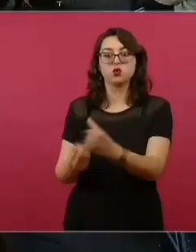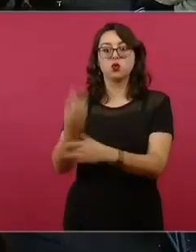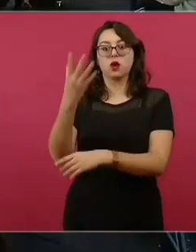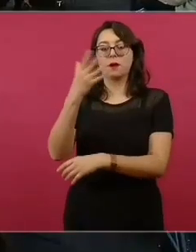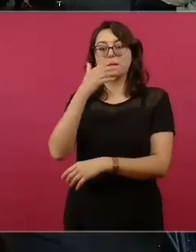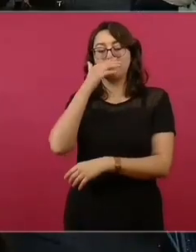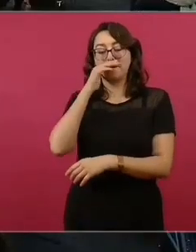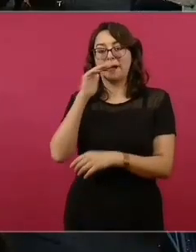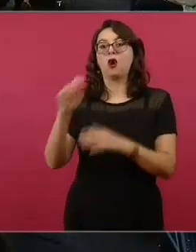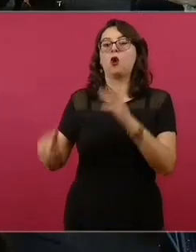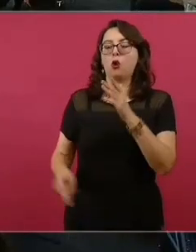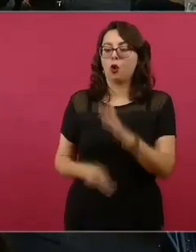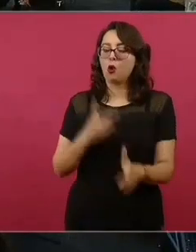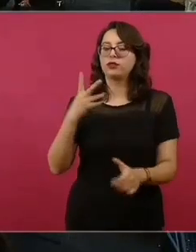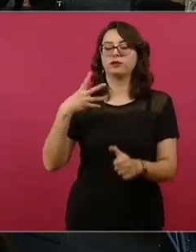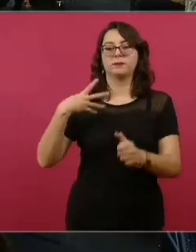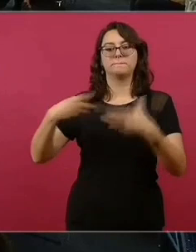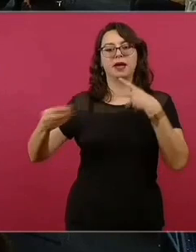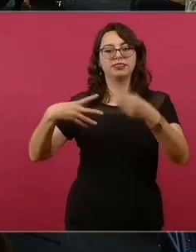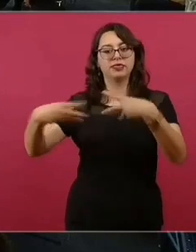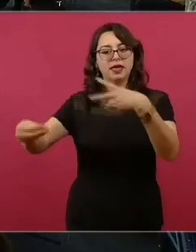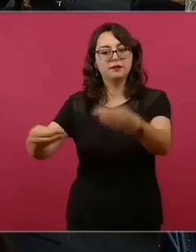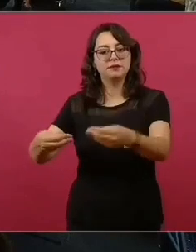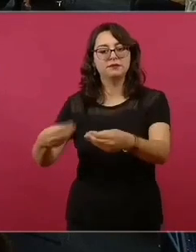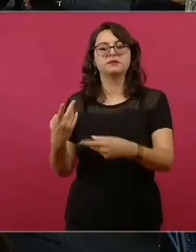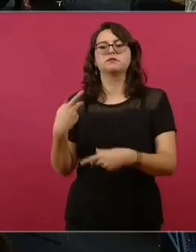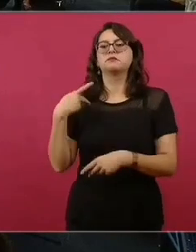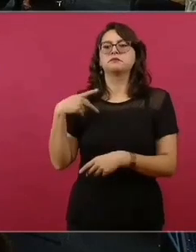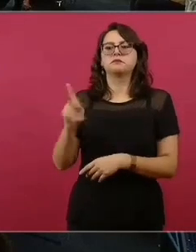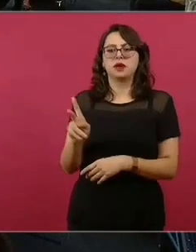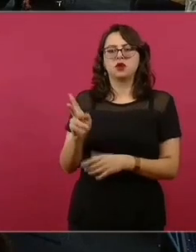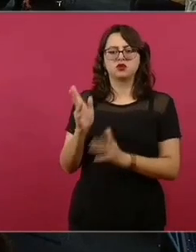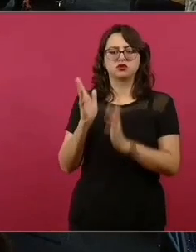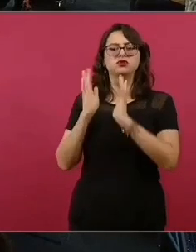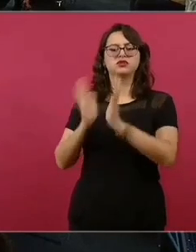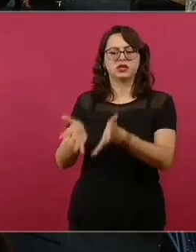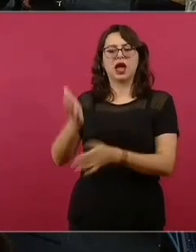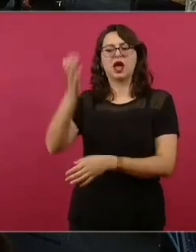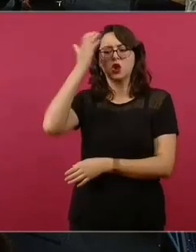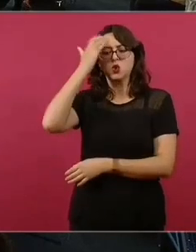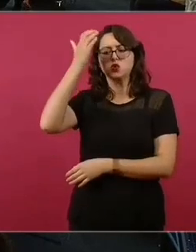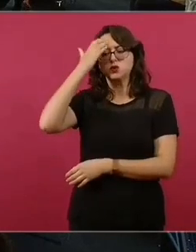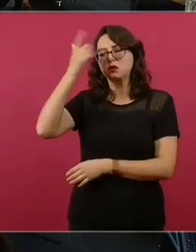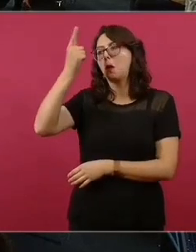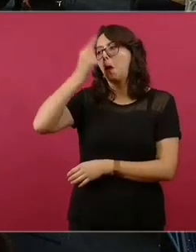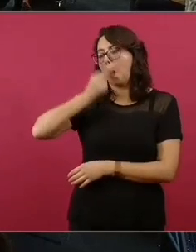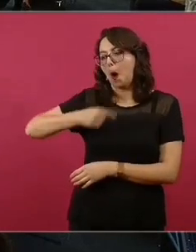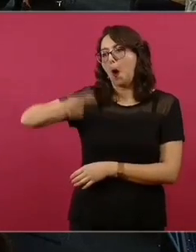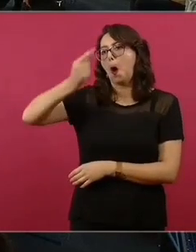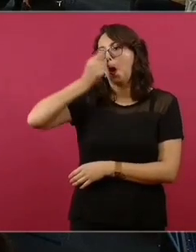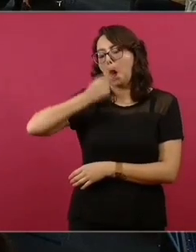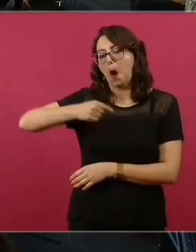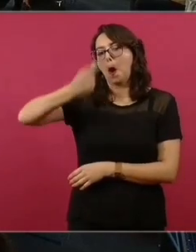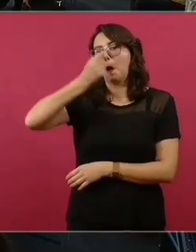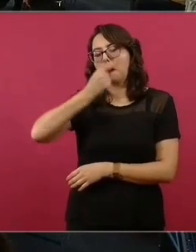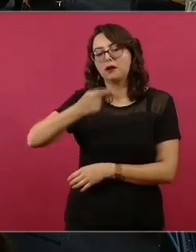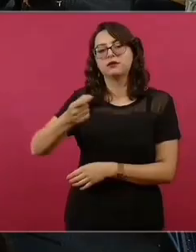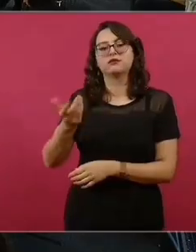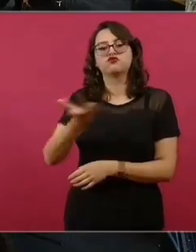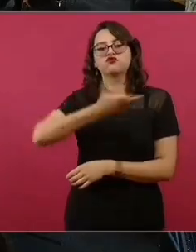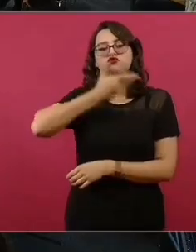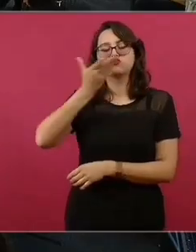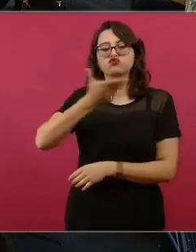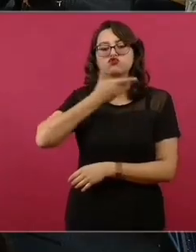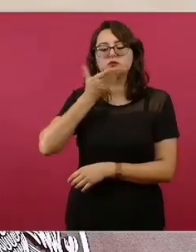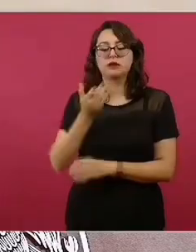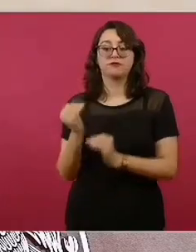nuevas pandemias, pero en general se mantiene como un fenómeno estacional, un fenómeno que aumenta en la